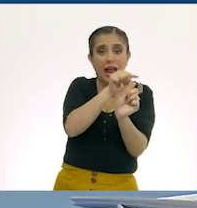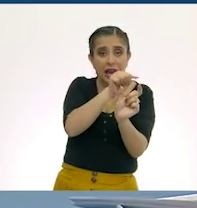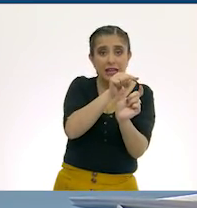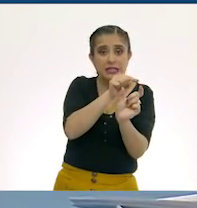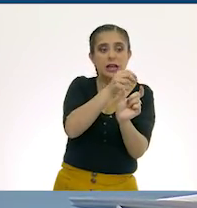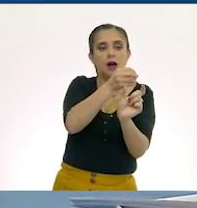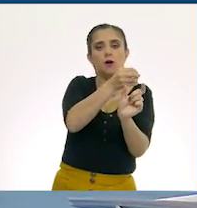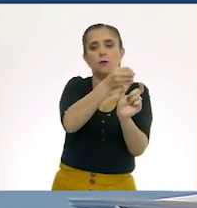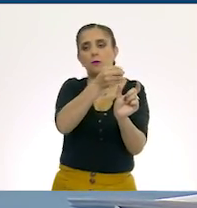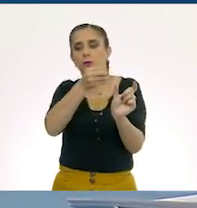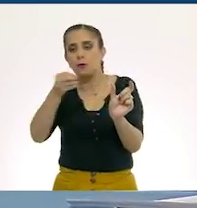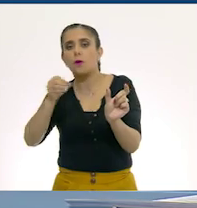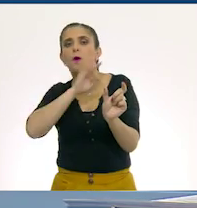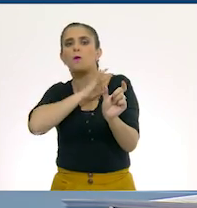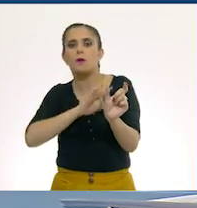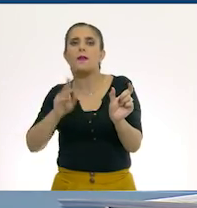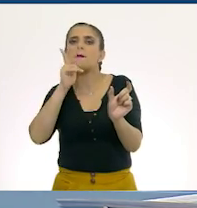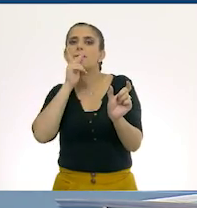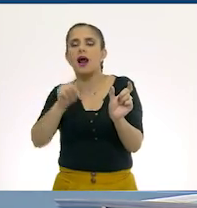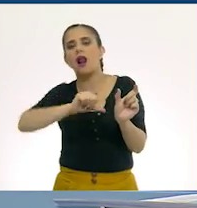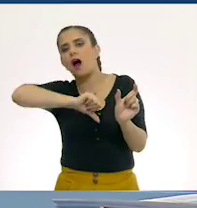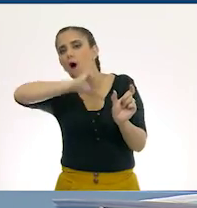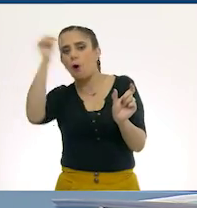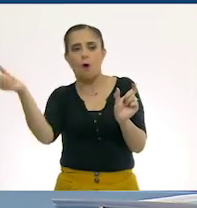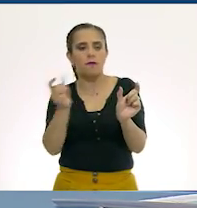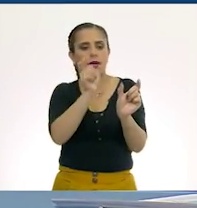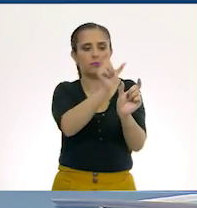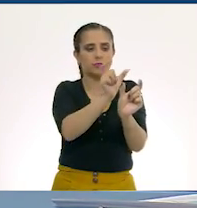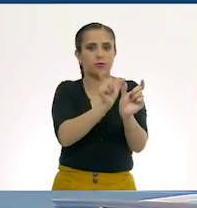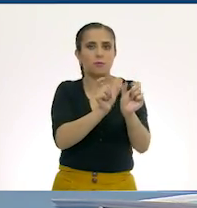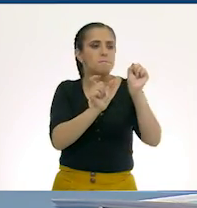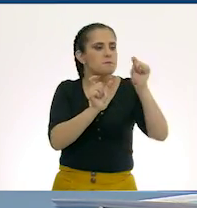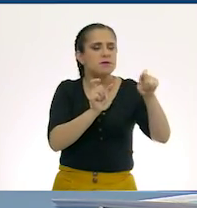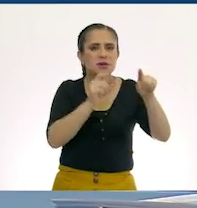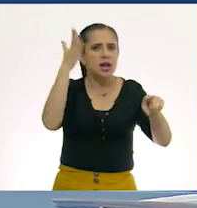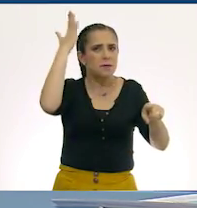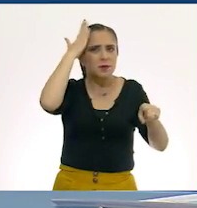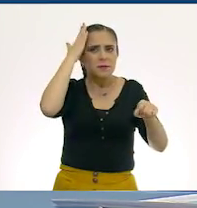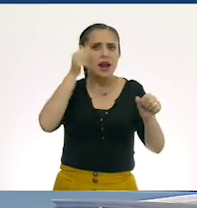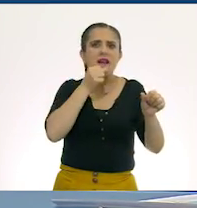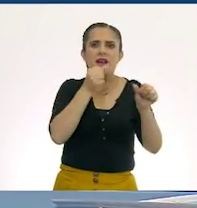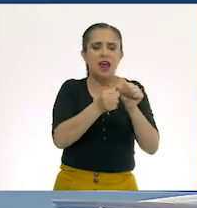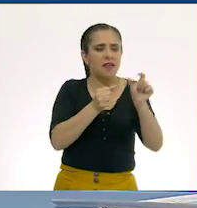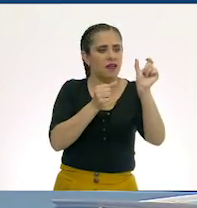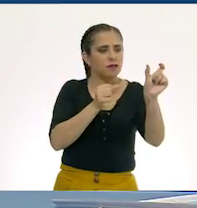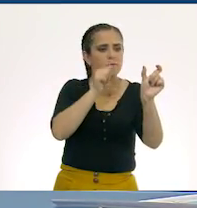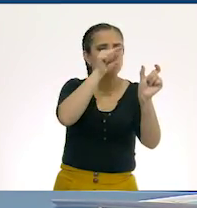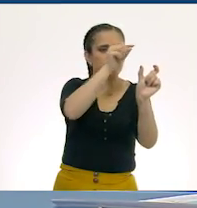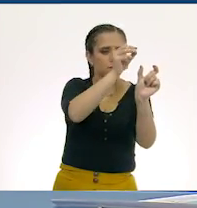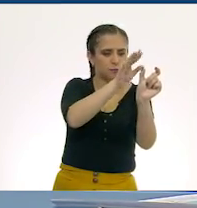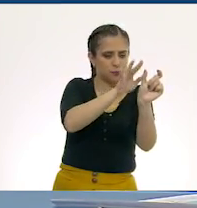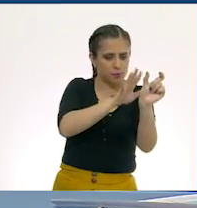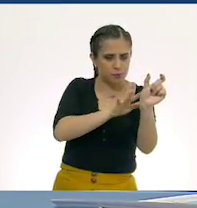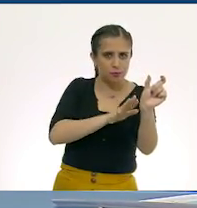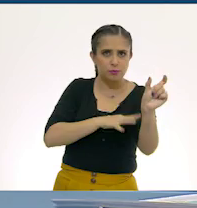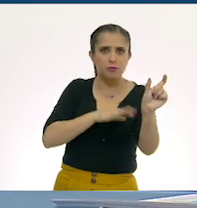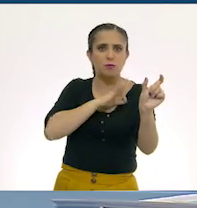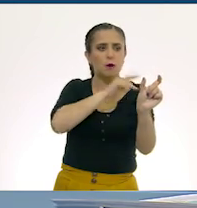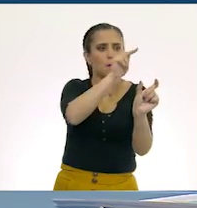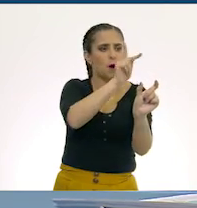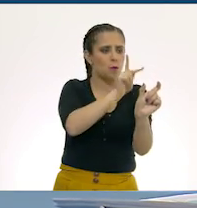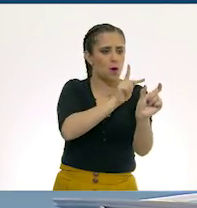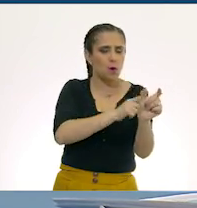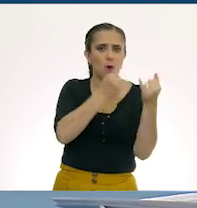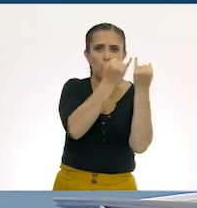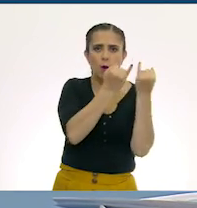nuevas palabras. Y hay muchos, muchos, muchos, pero hay unos que son más